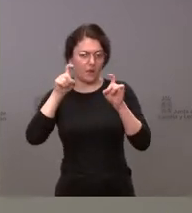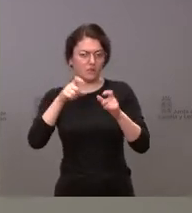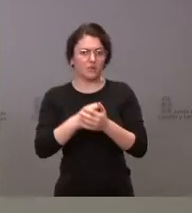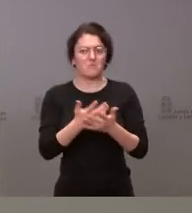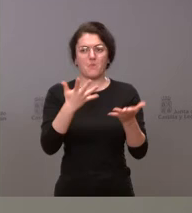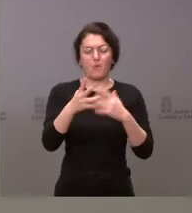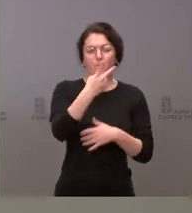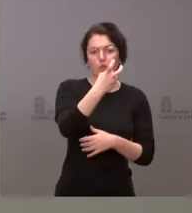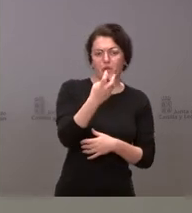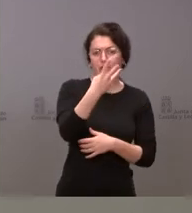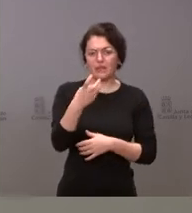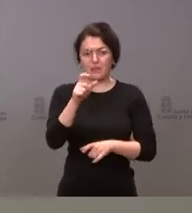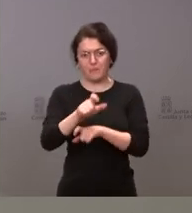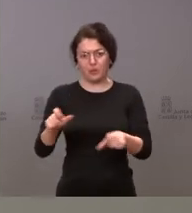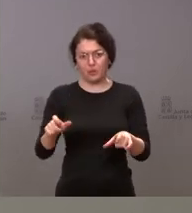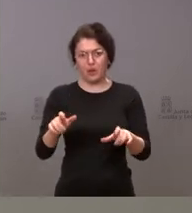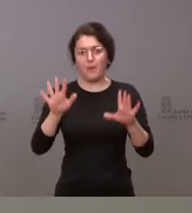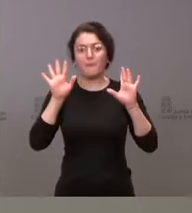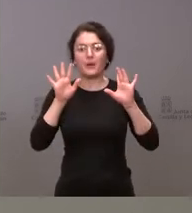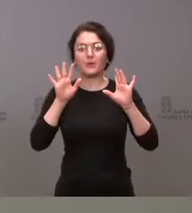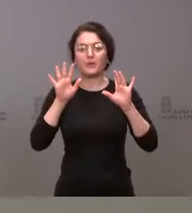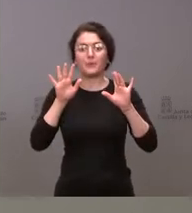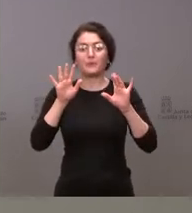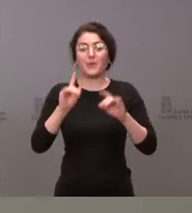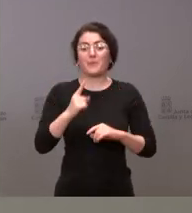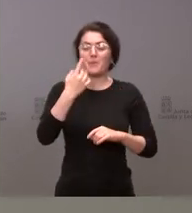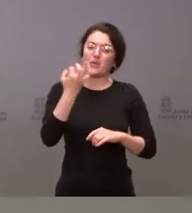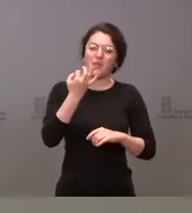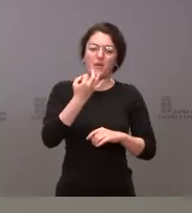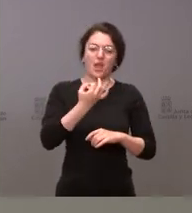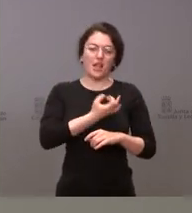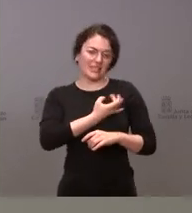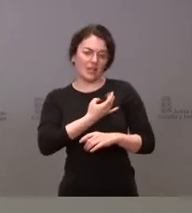personas, pero que eso es objeto de negociación con las organizaciones sindicales.